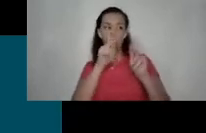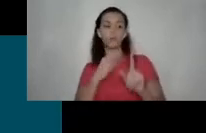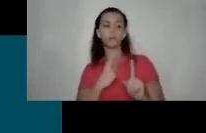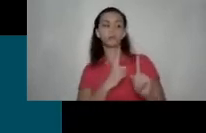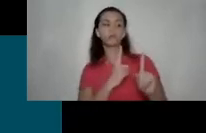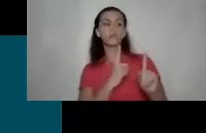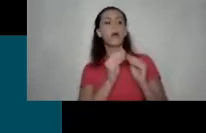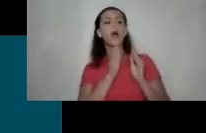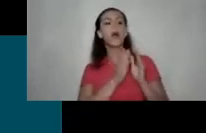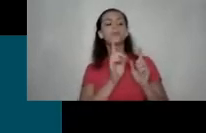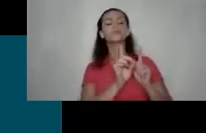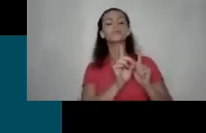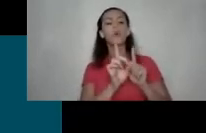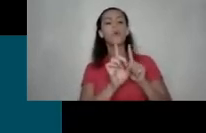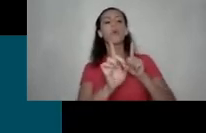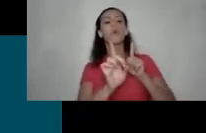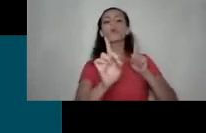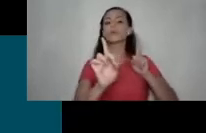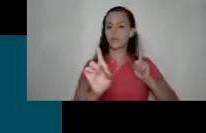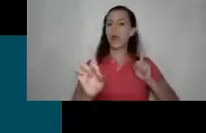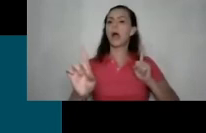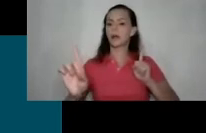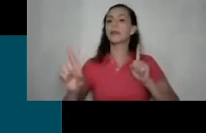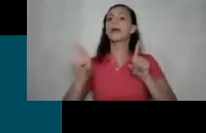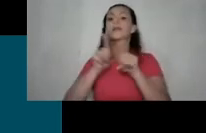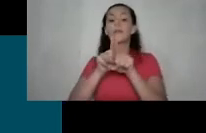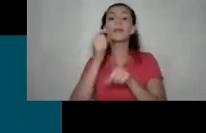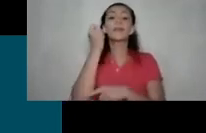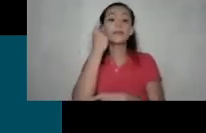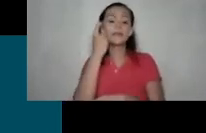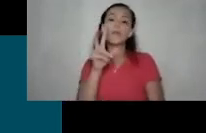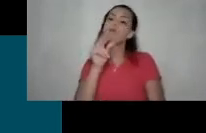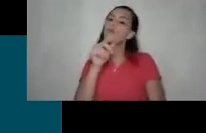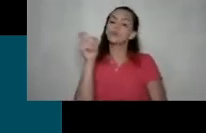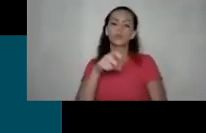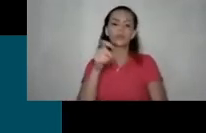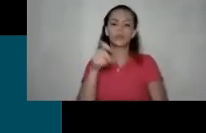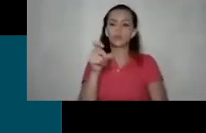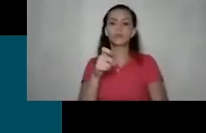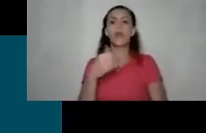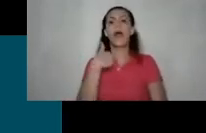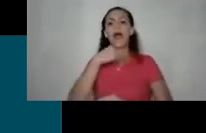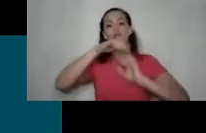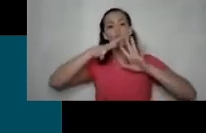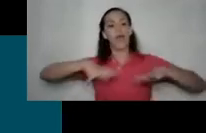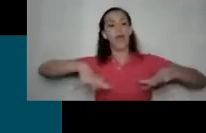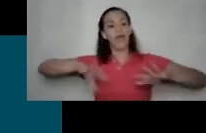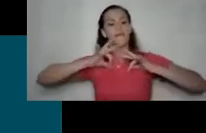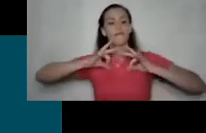distancia también entendemos que no necesariamente hay todo el espacio físico en una acera por ejemplo para